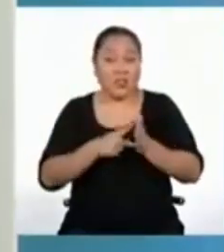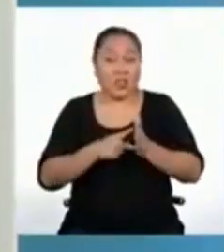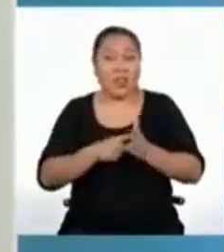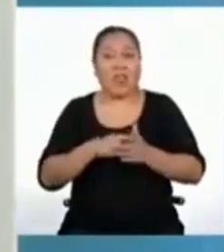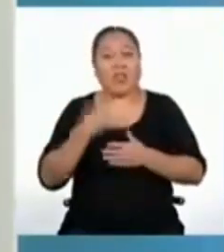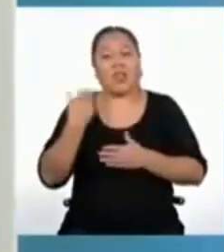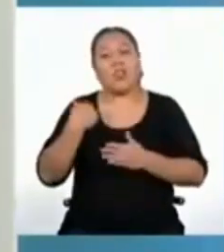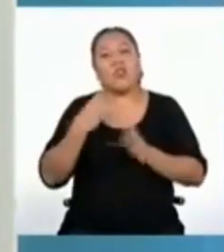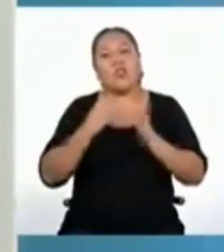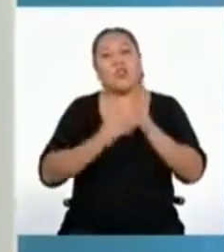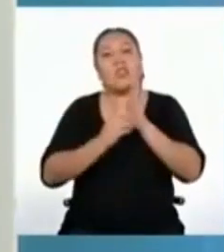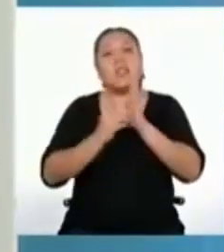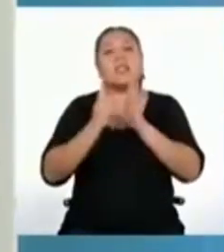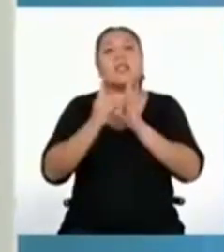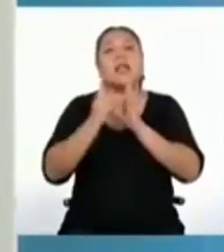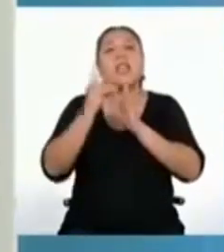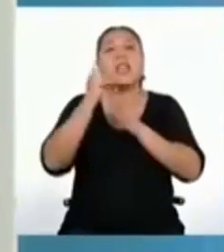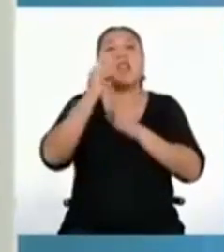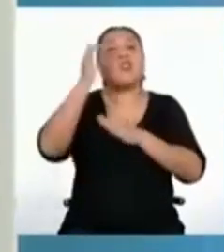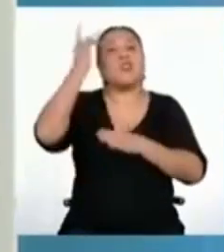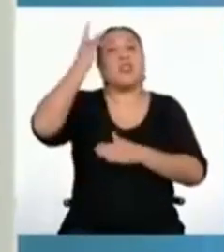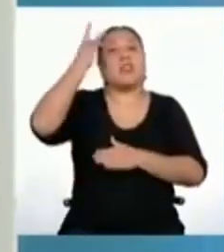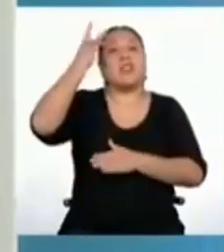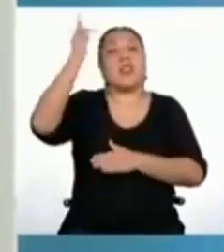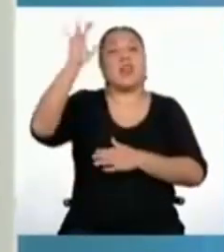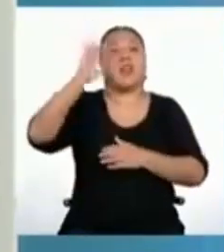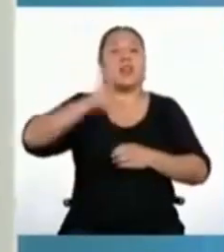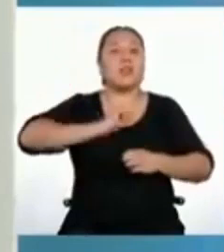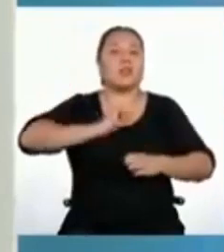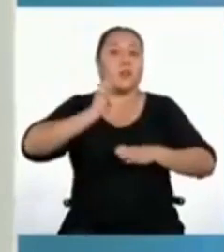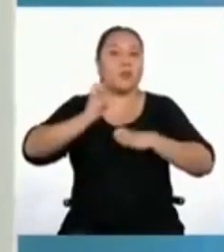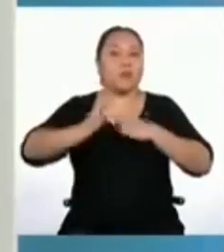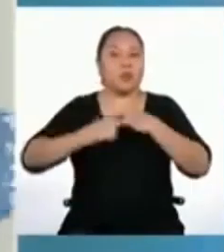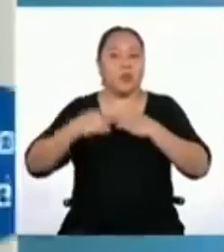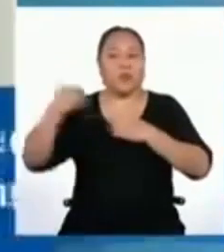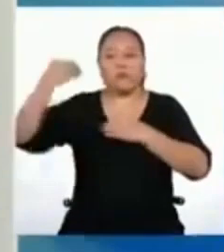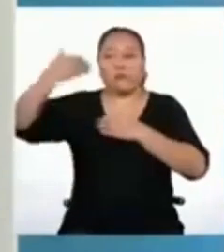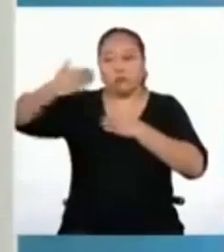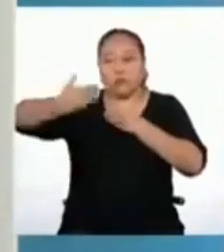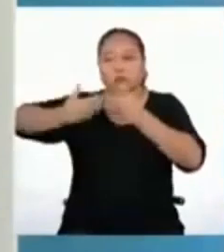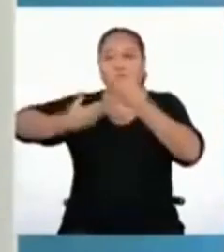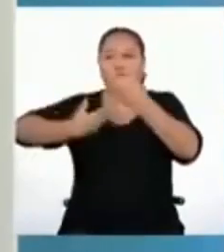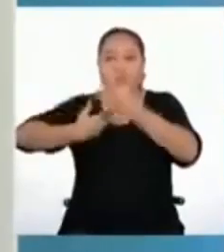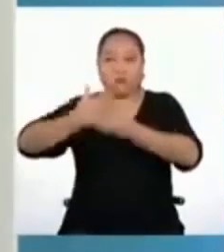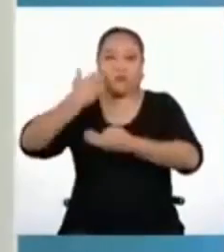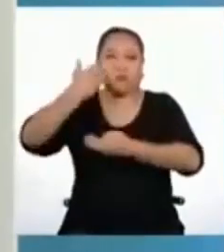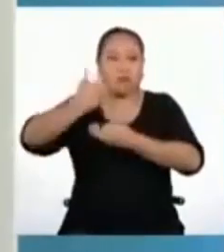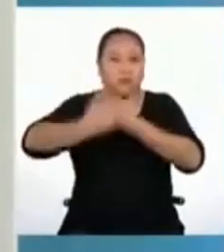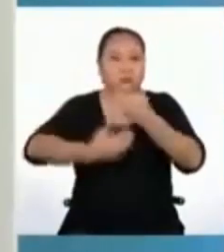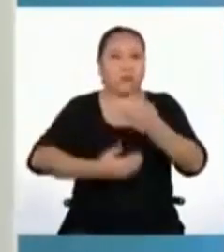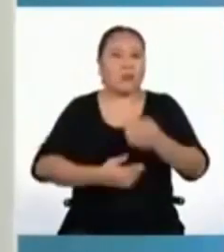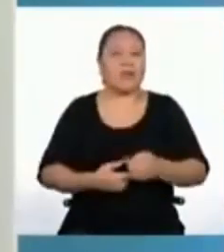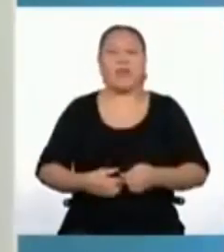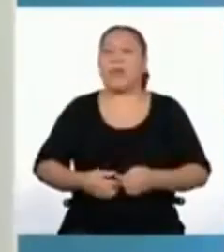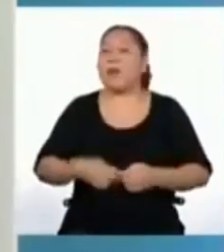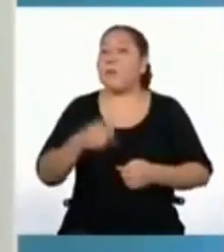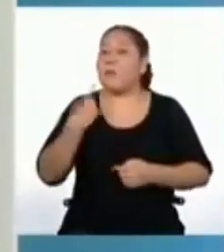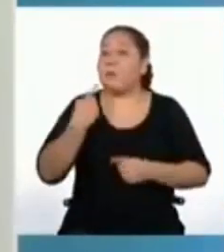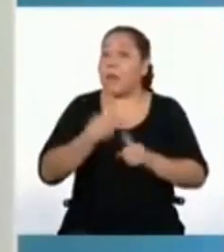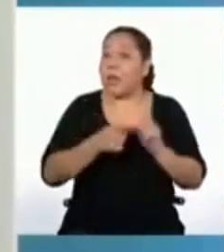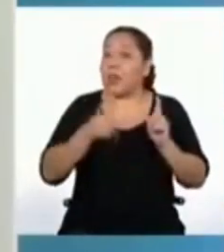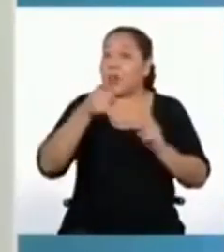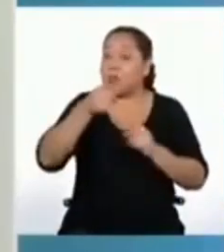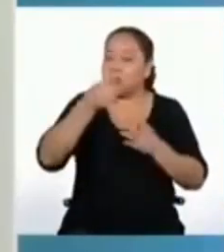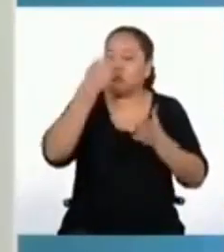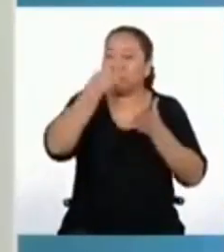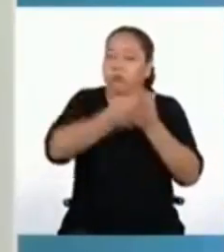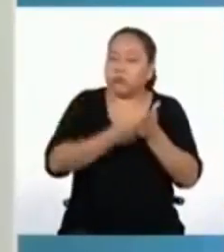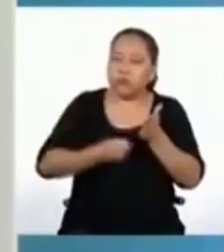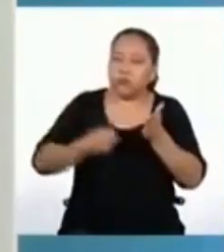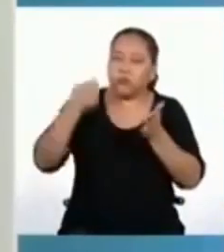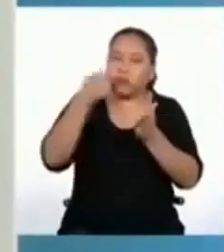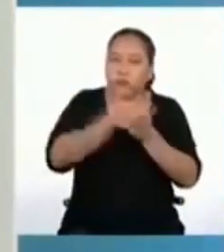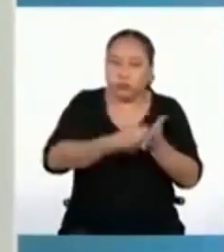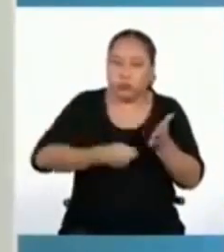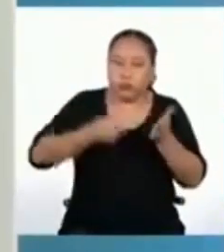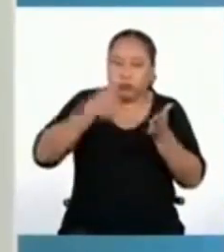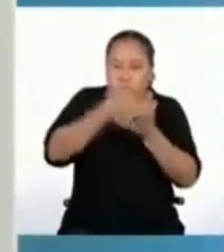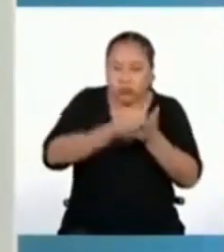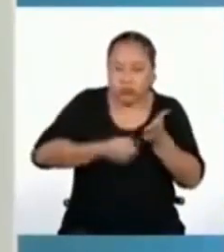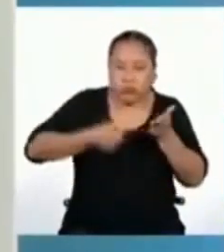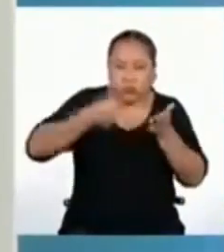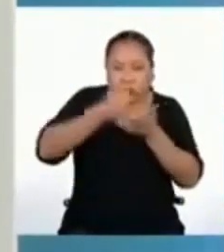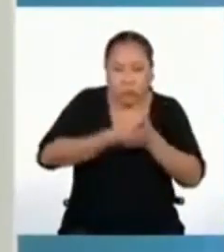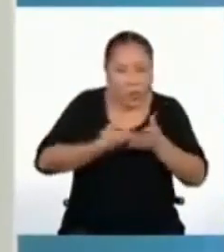desarrollando tu inteligencia emocional con el tiempo. Siempre y cuando te esfuerces y también prestes